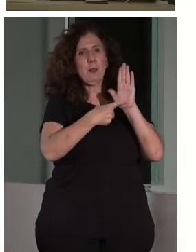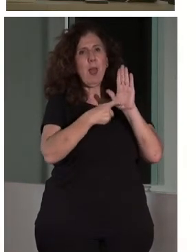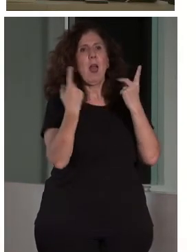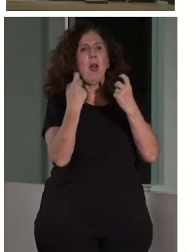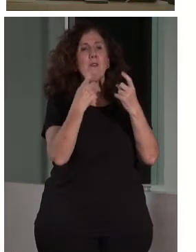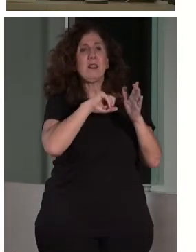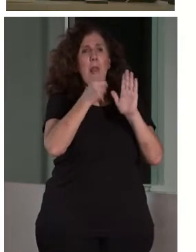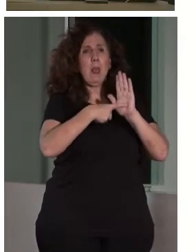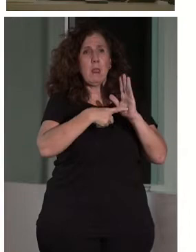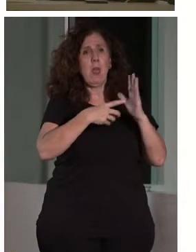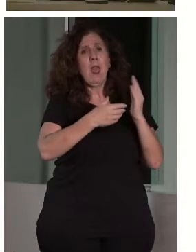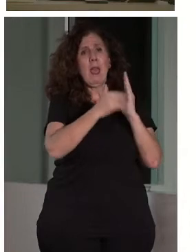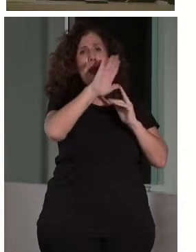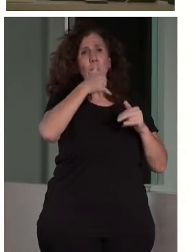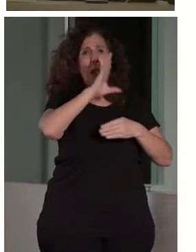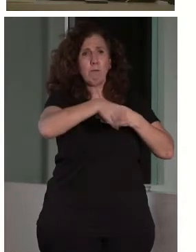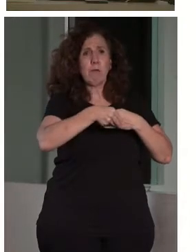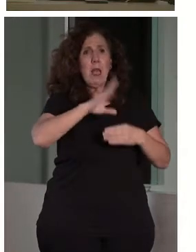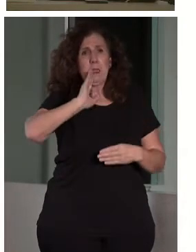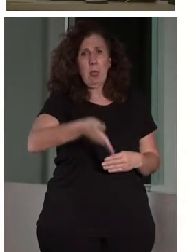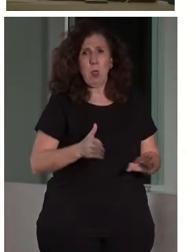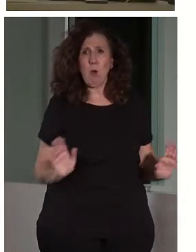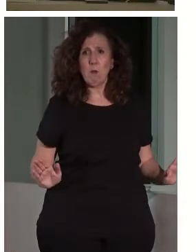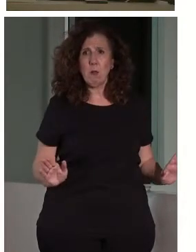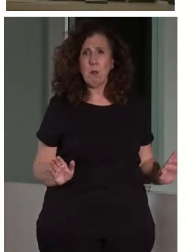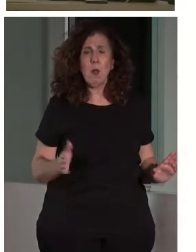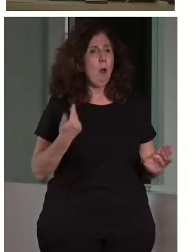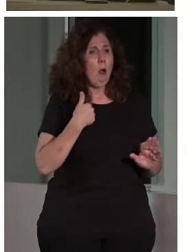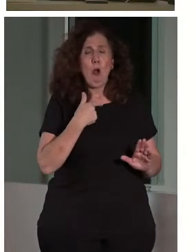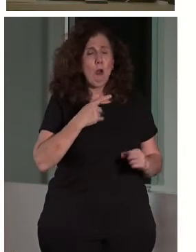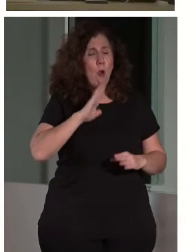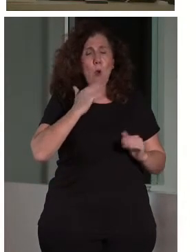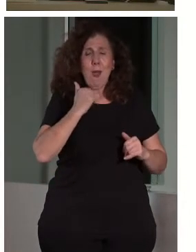sancionador. Es verdad. Si no sancionamos, no aprendemos. Lamentablemente, es así.